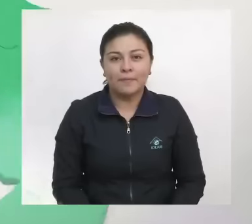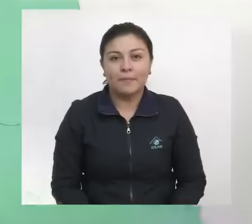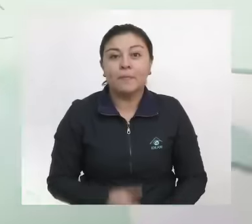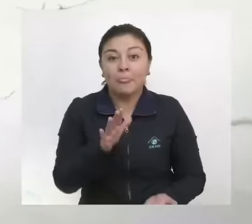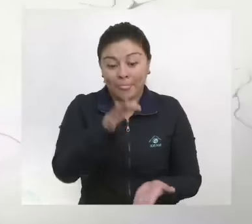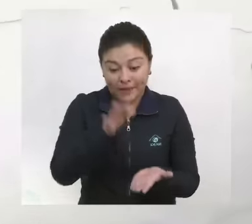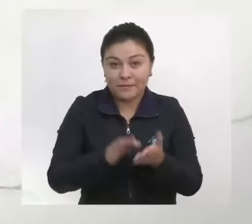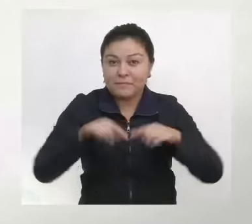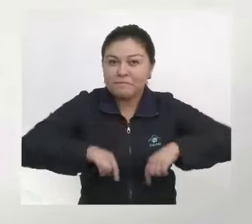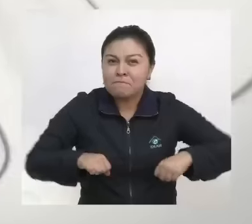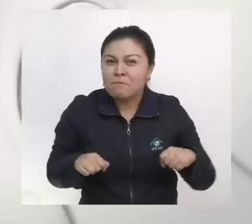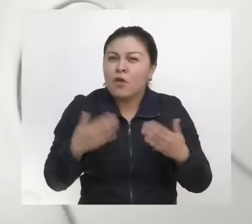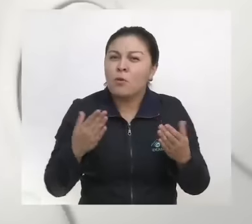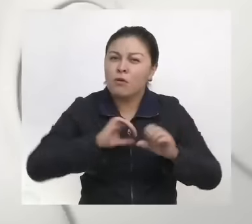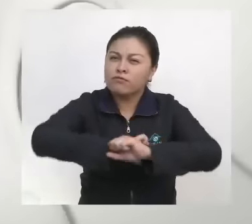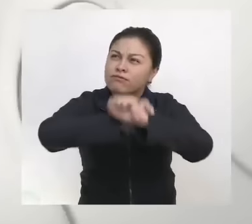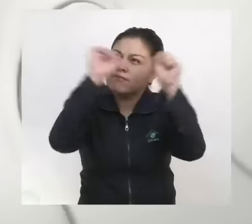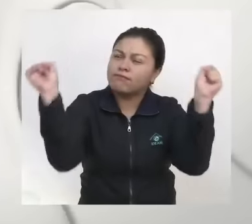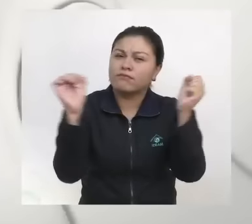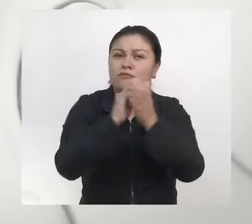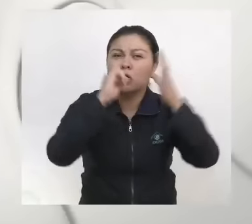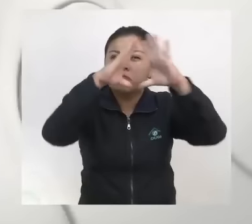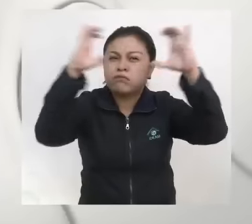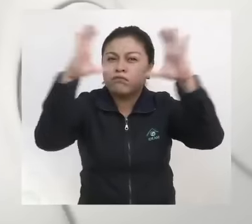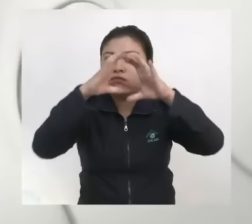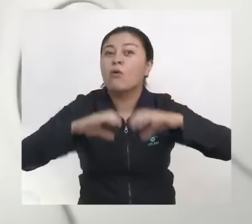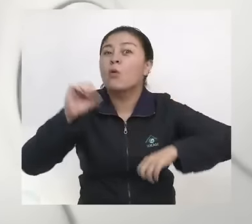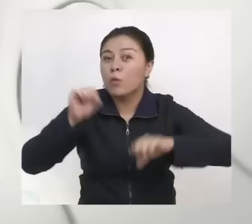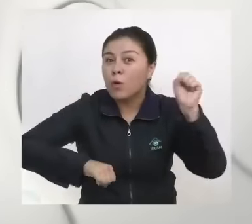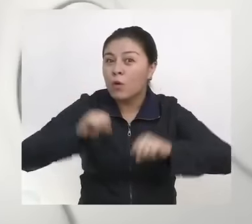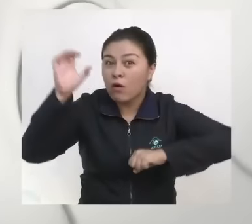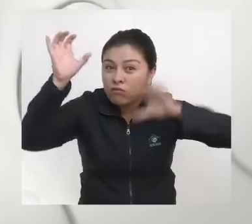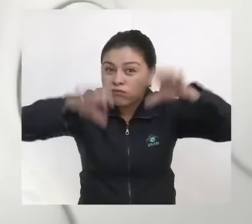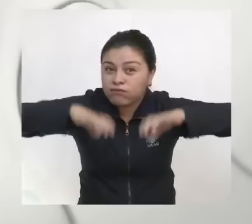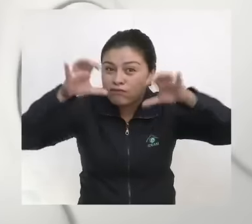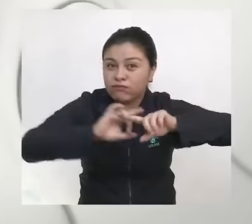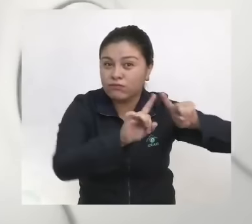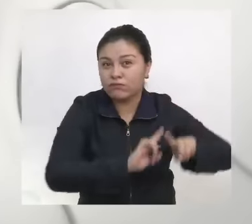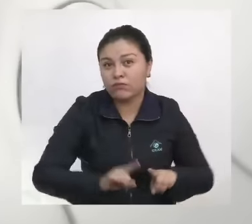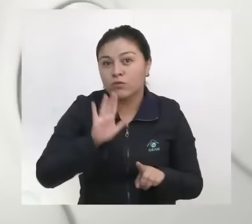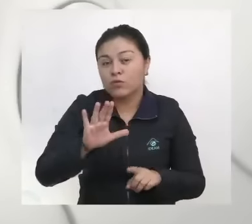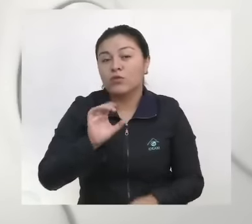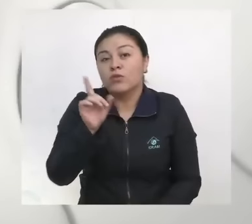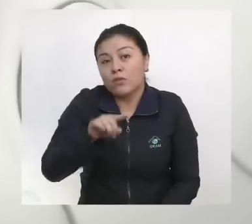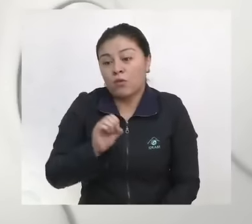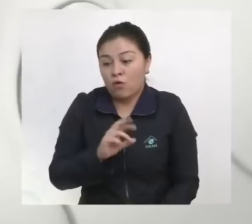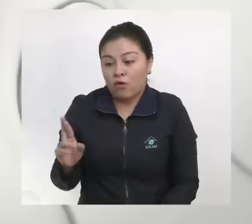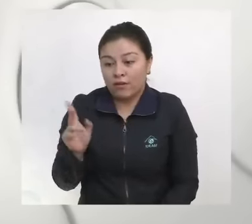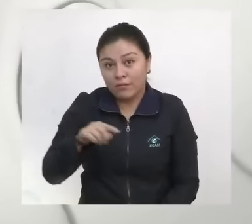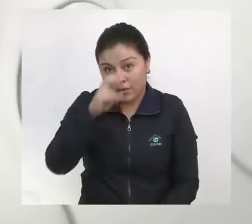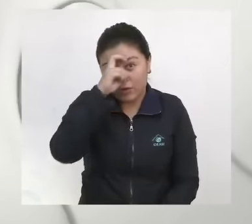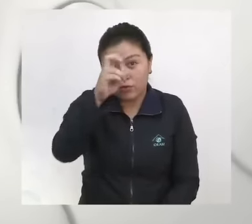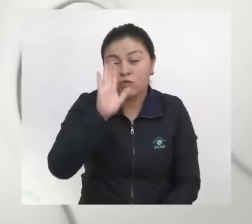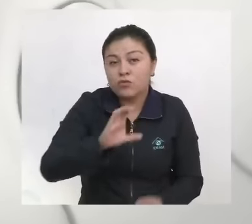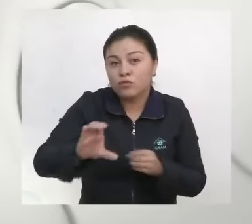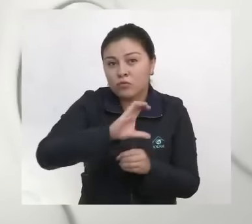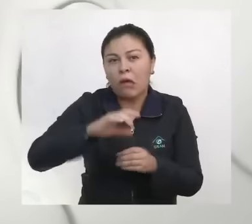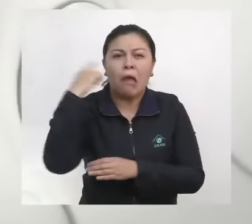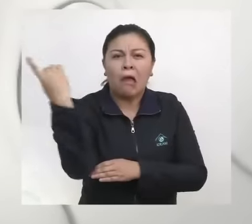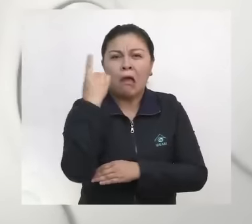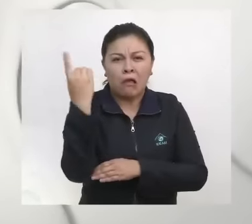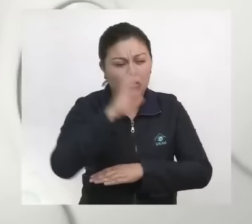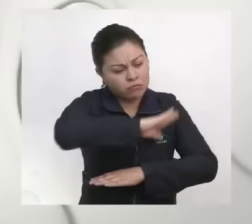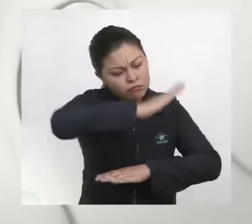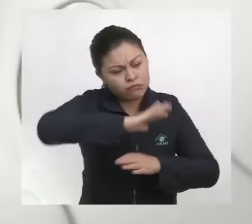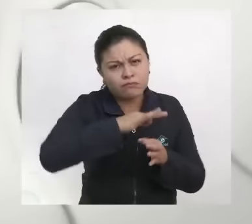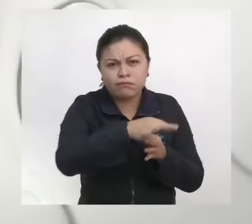Para la capital se espera una mañana nublada y no se descartan algunas lloviznas aisladas al oriente y norte de la ciudad y de la sabana